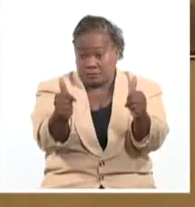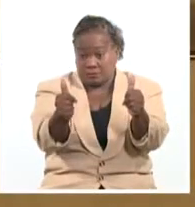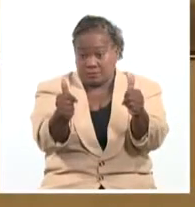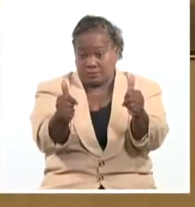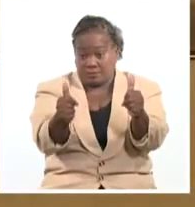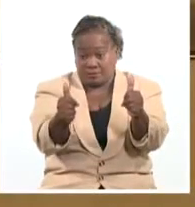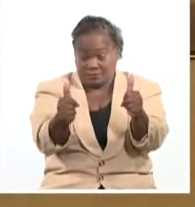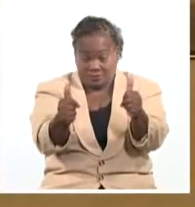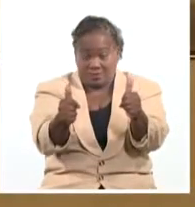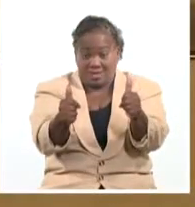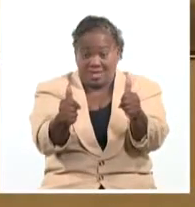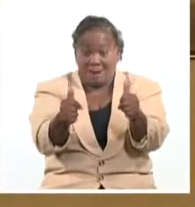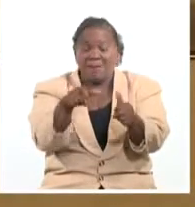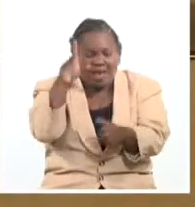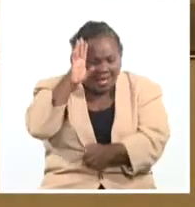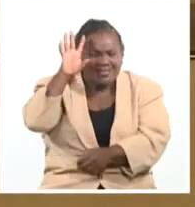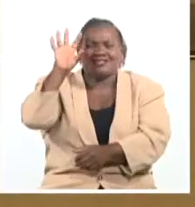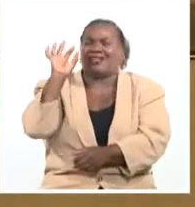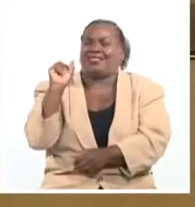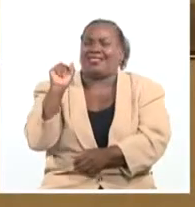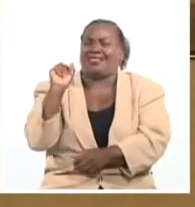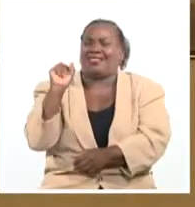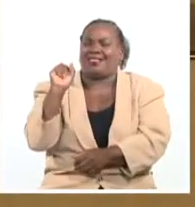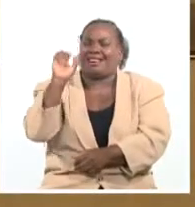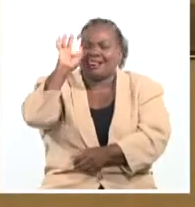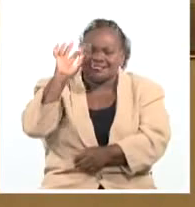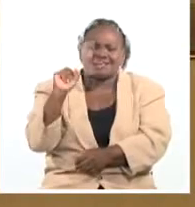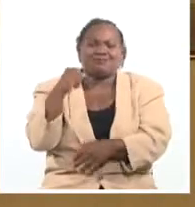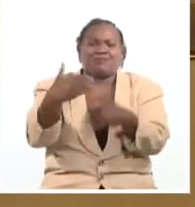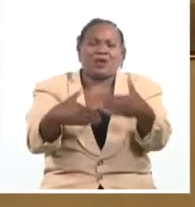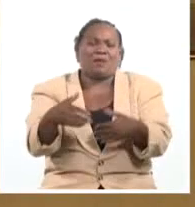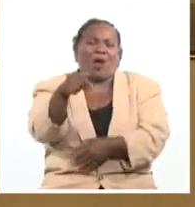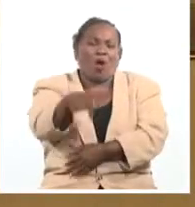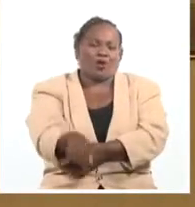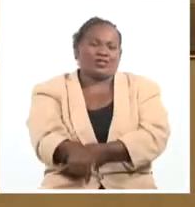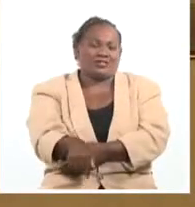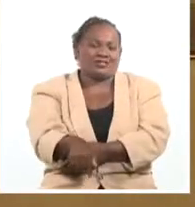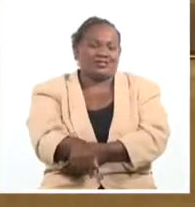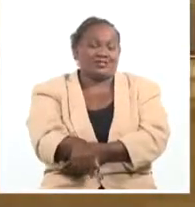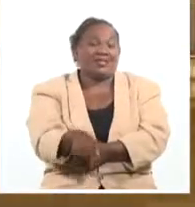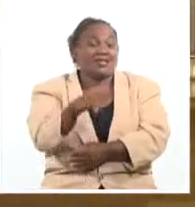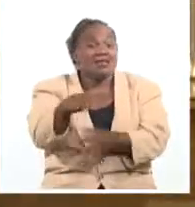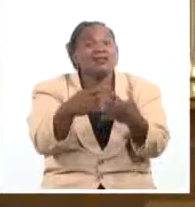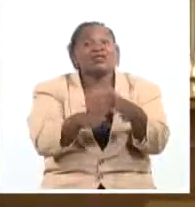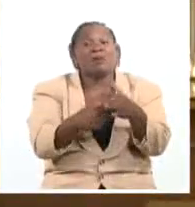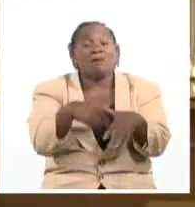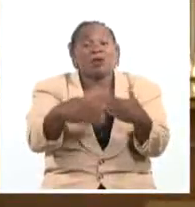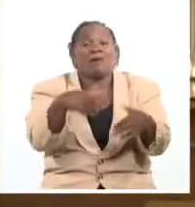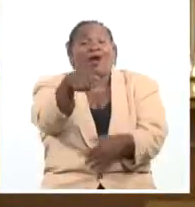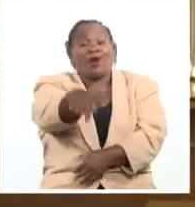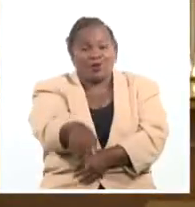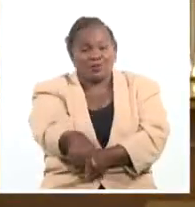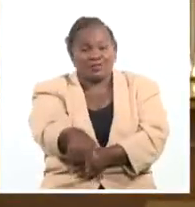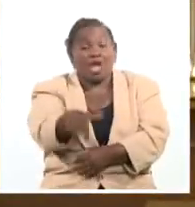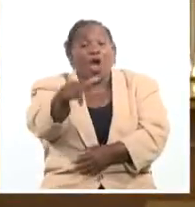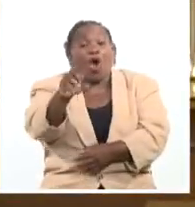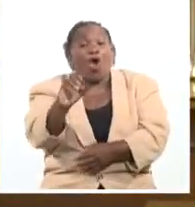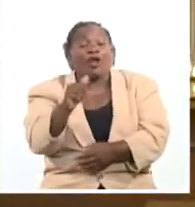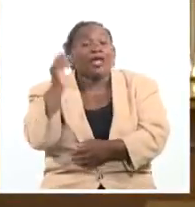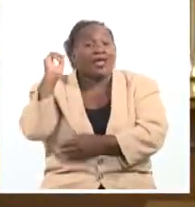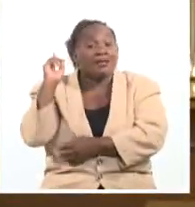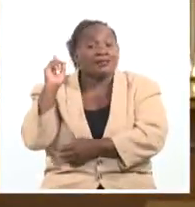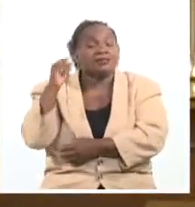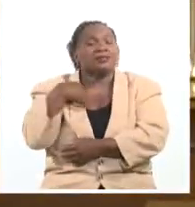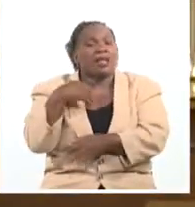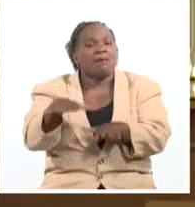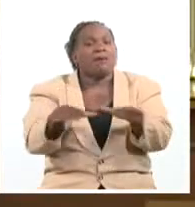para entender, entender los problemas y tratar de resolverse. Jorge Lescano Pérez tiene casi